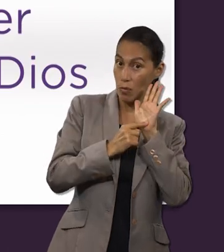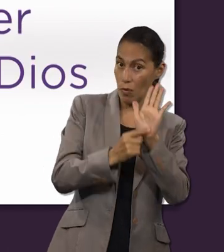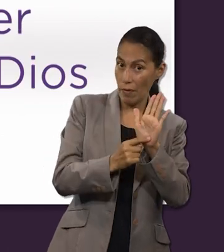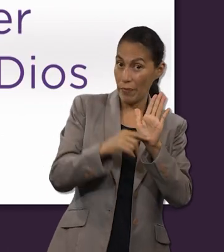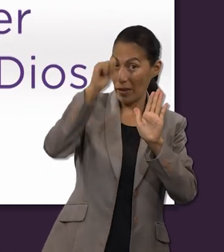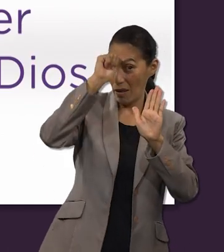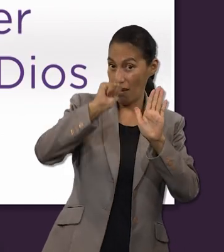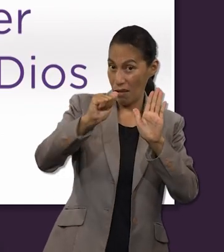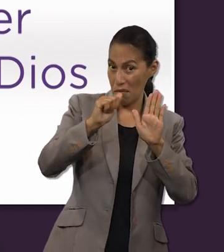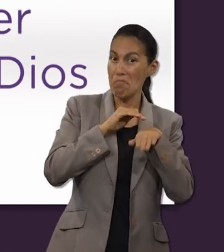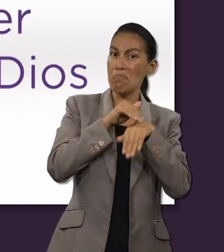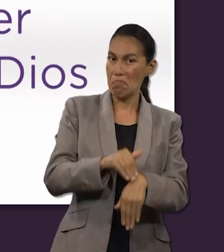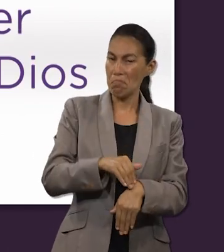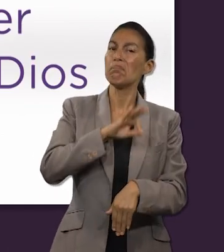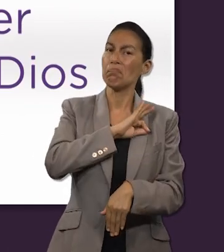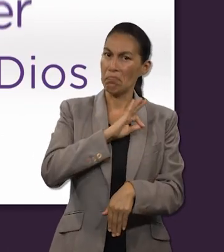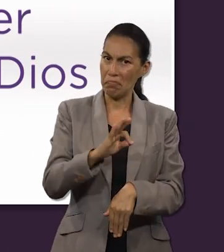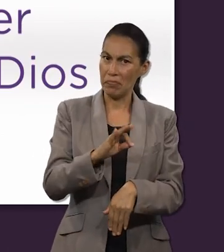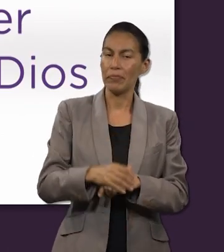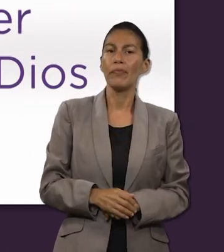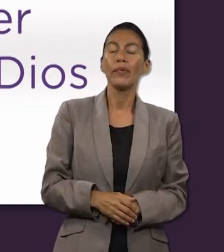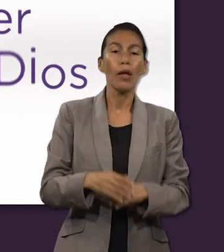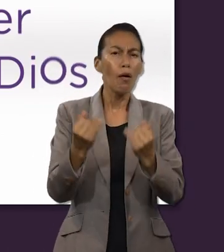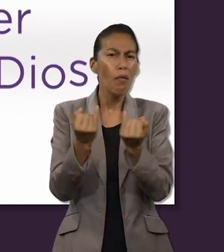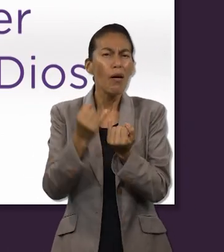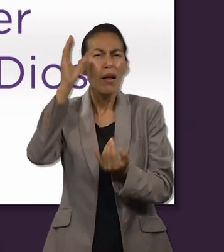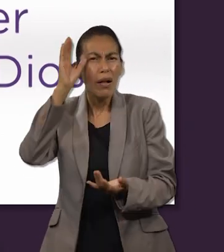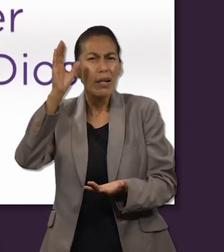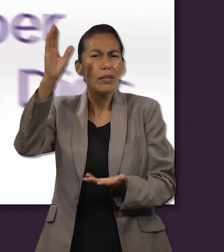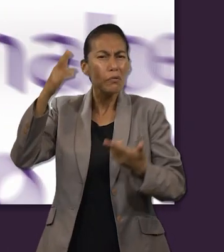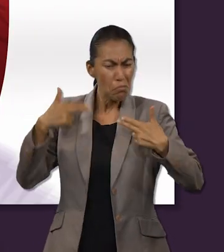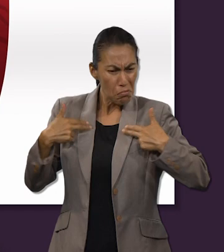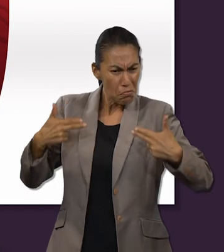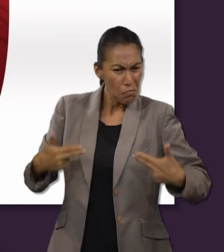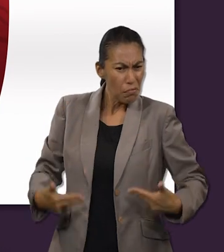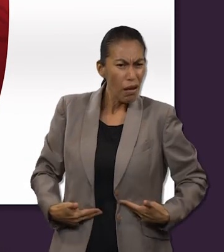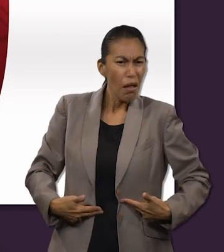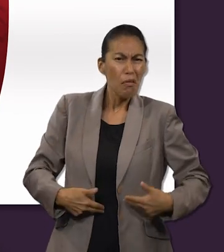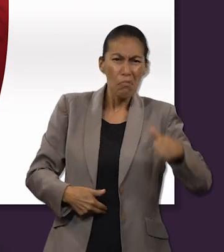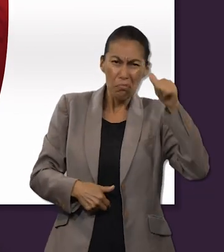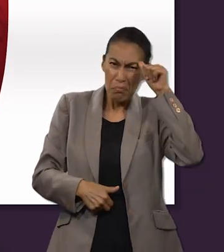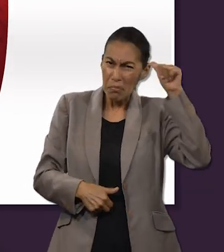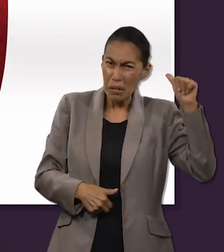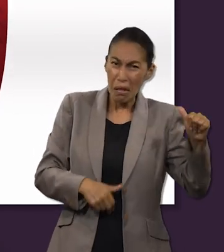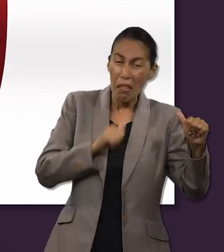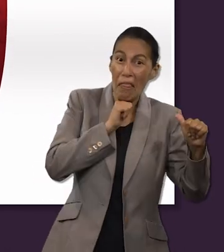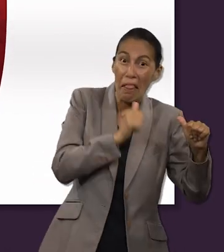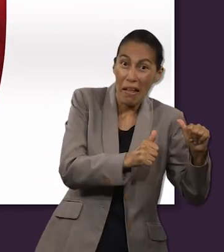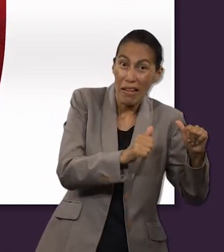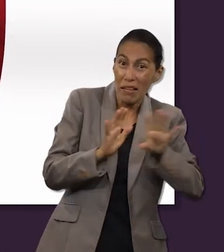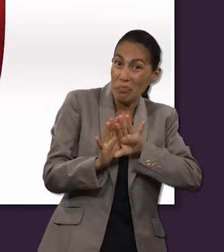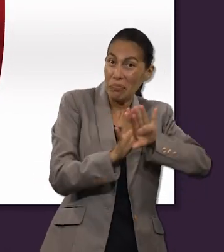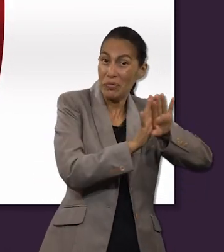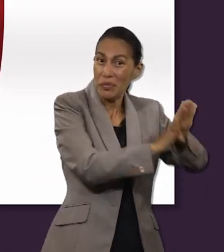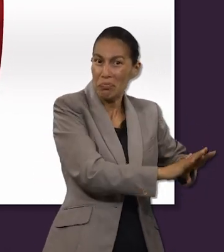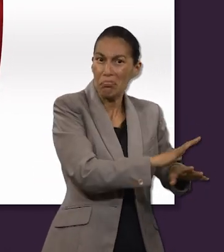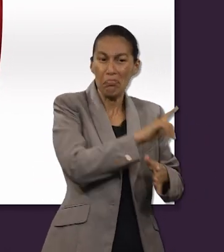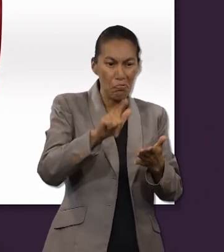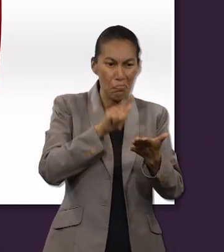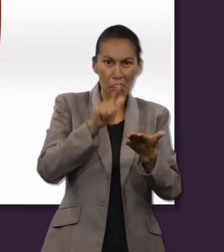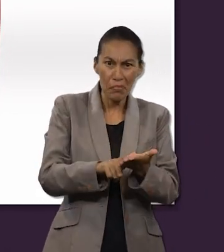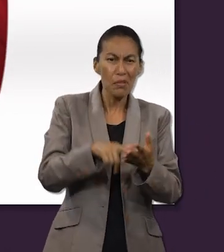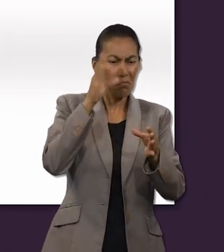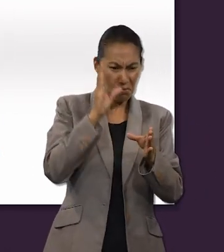Para probar que el primer Adán podría haber obedecido a Dios, así como Cristo en su humanidad cumplió perfectamente